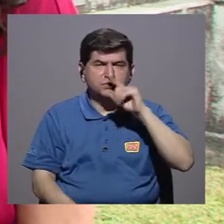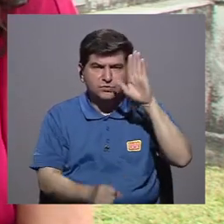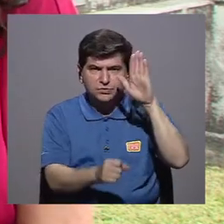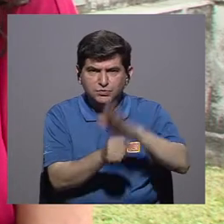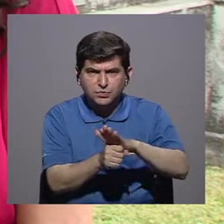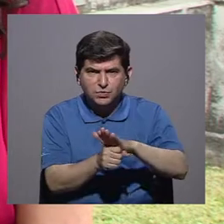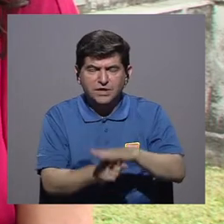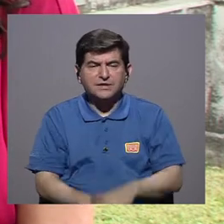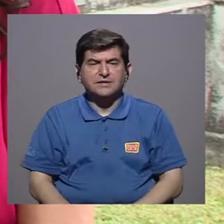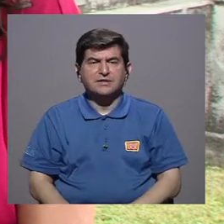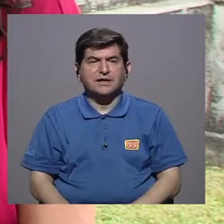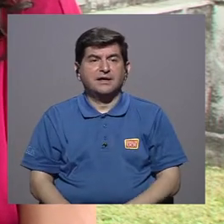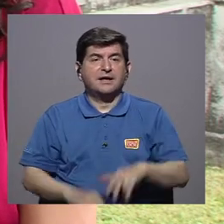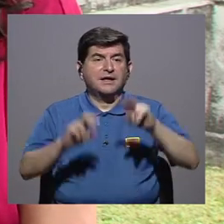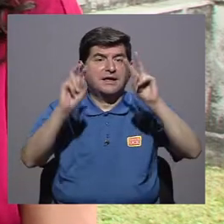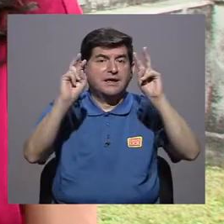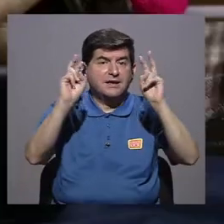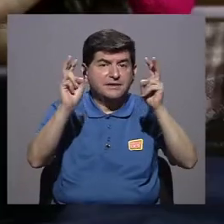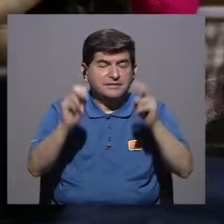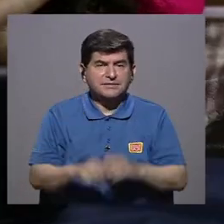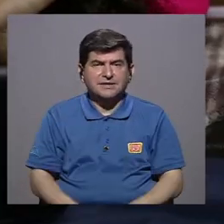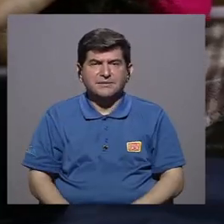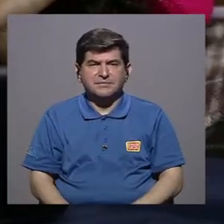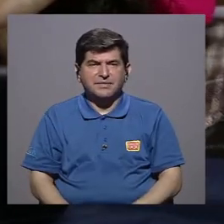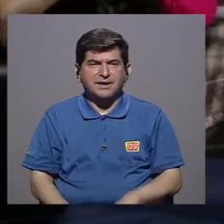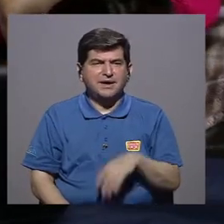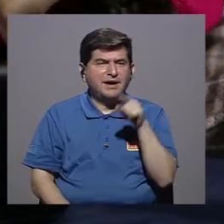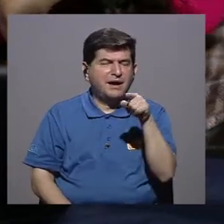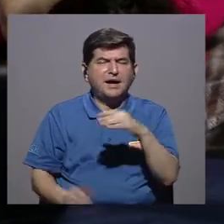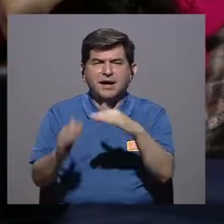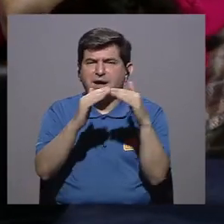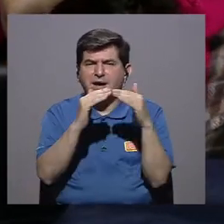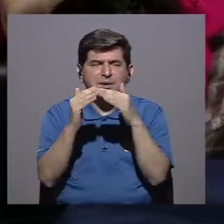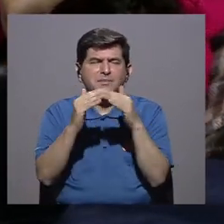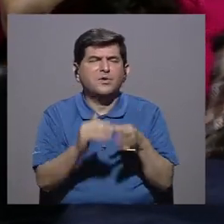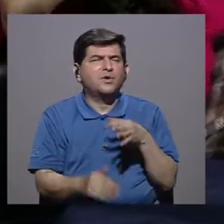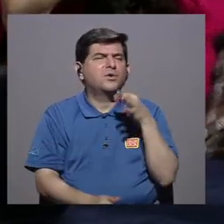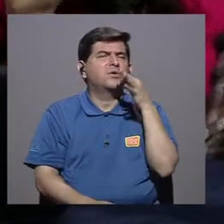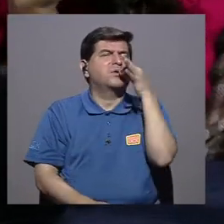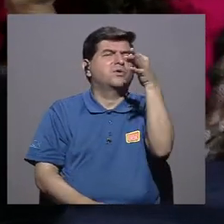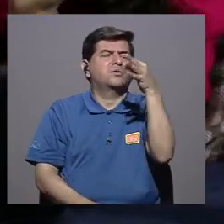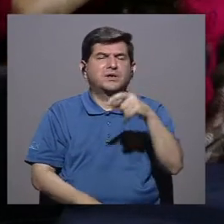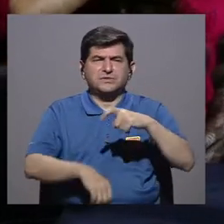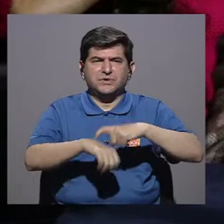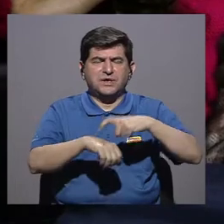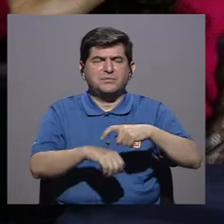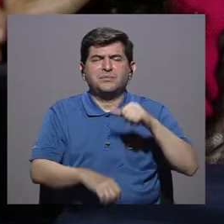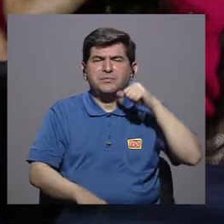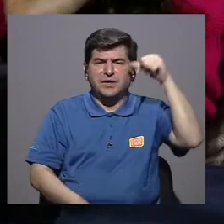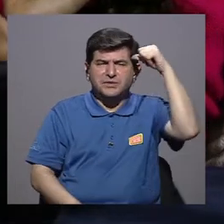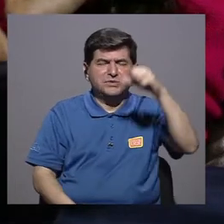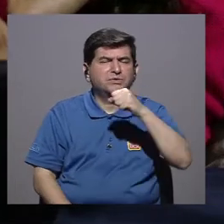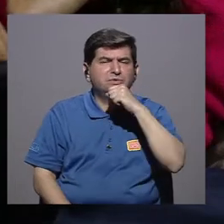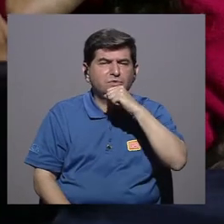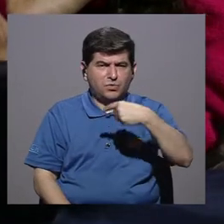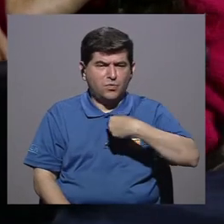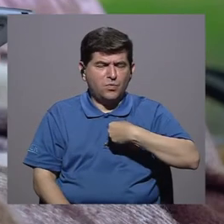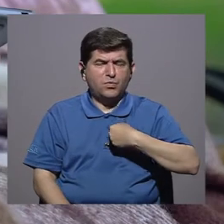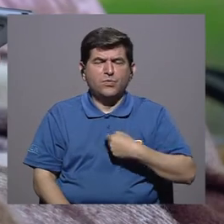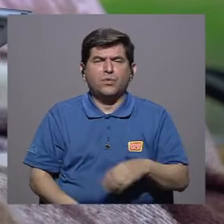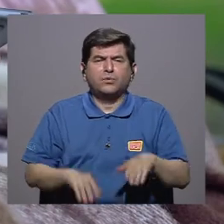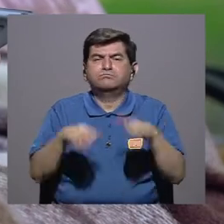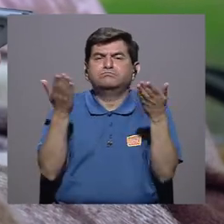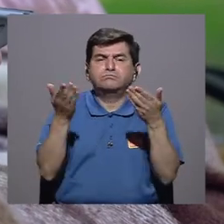cuando se trata de pensar en cómo estará compuesta la población cuando sea un adulto mayor. Ese fue